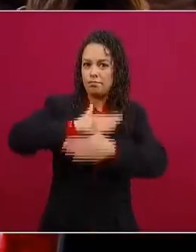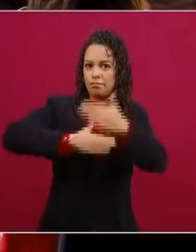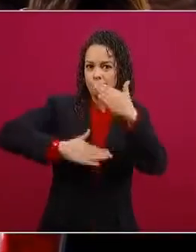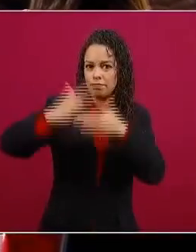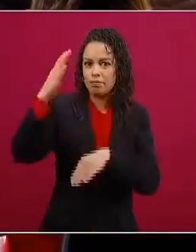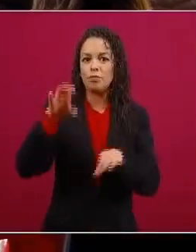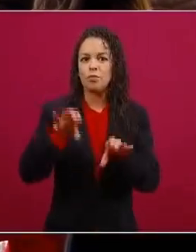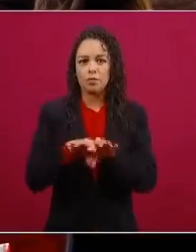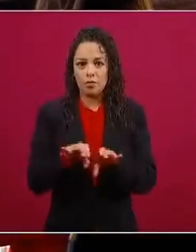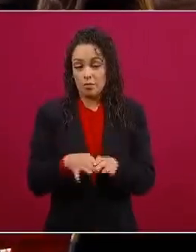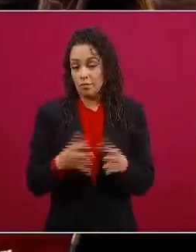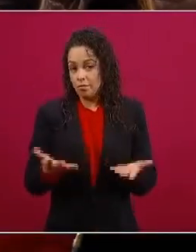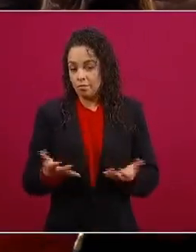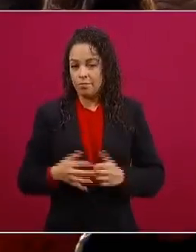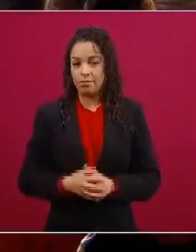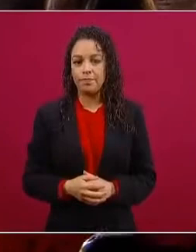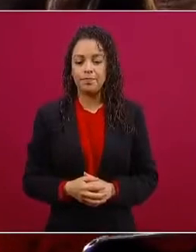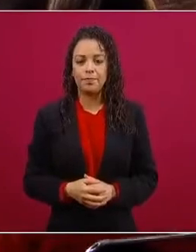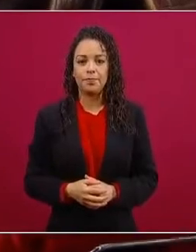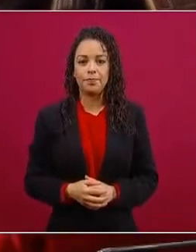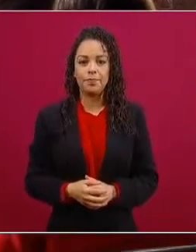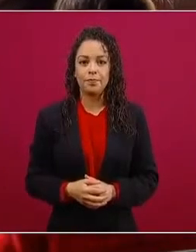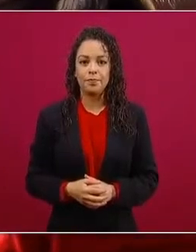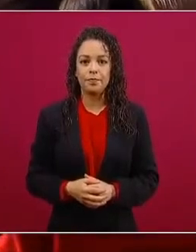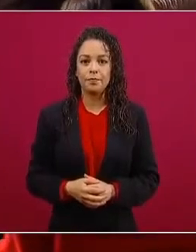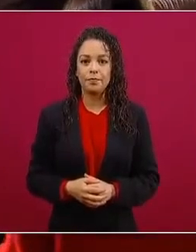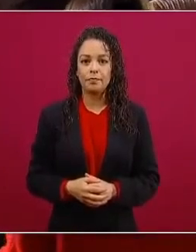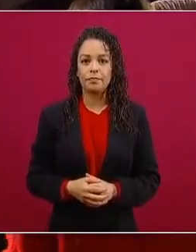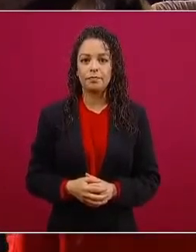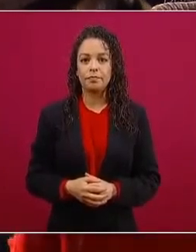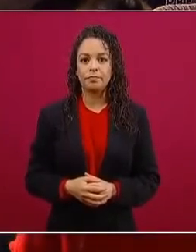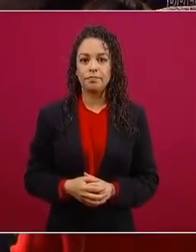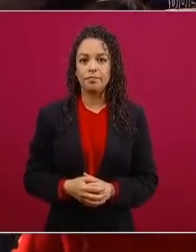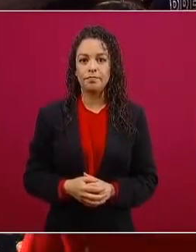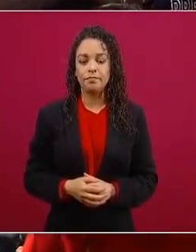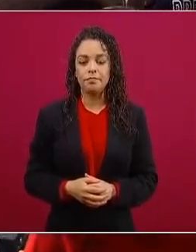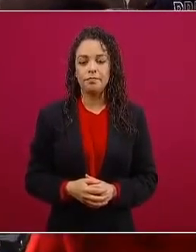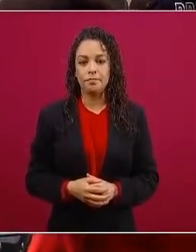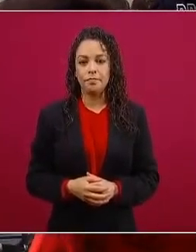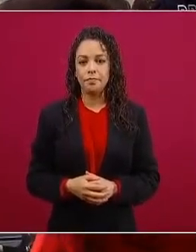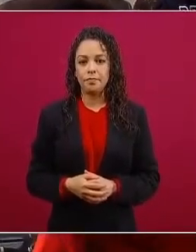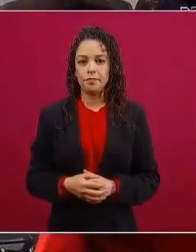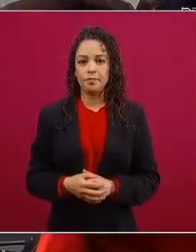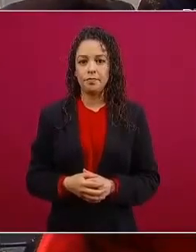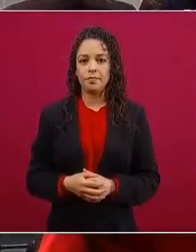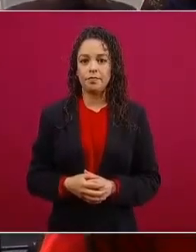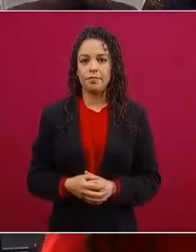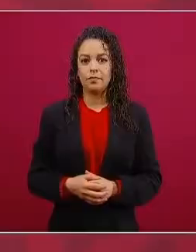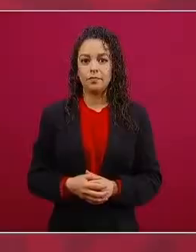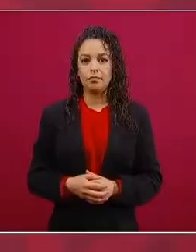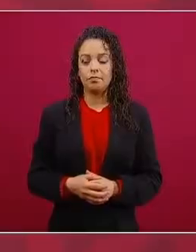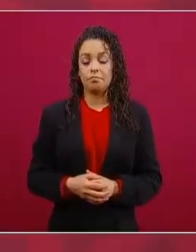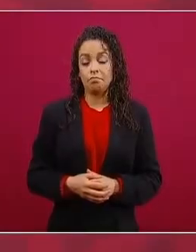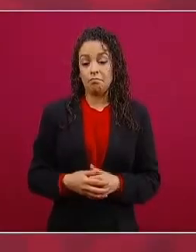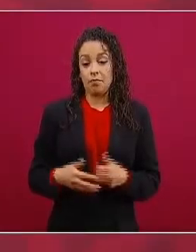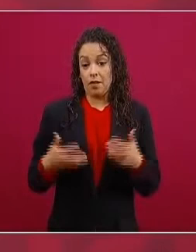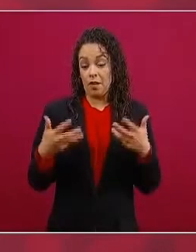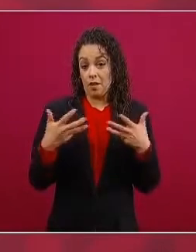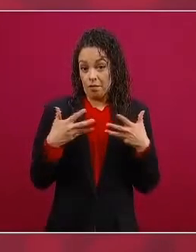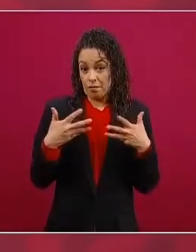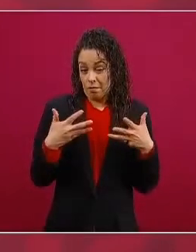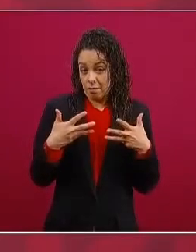porque cómo es posible que hay crecimiento